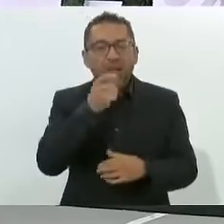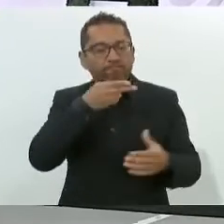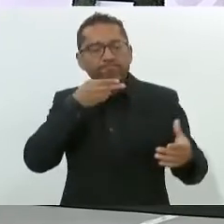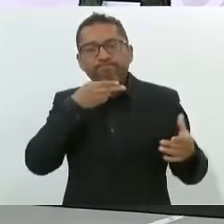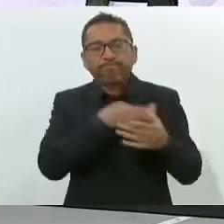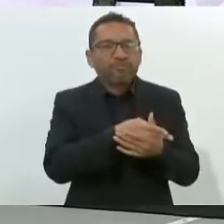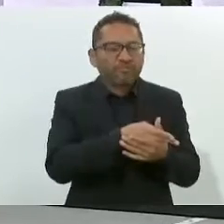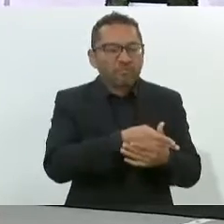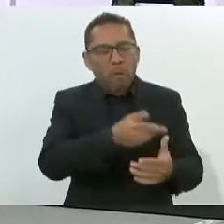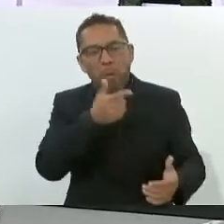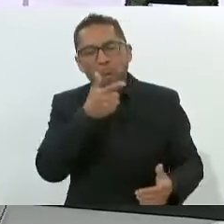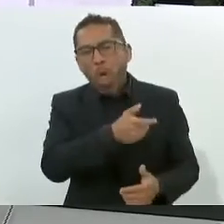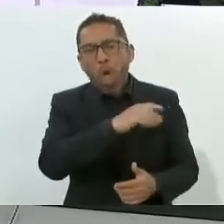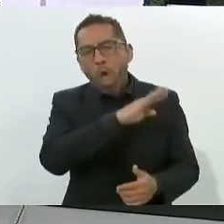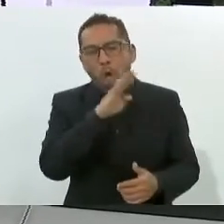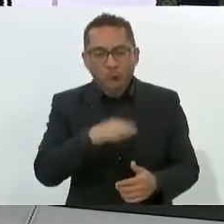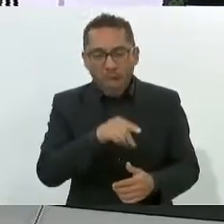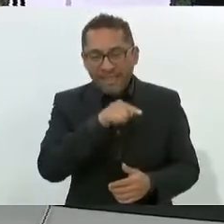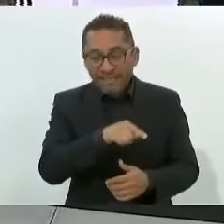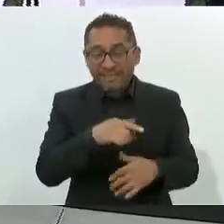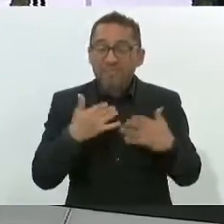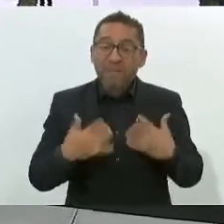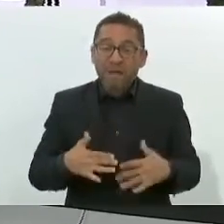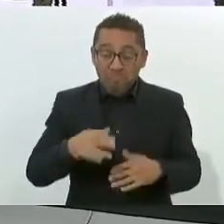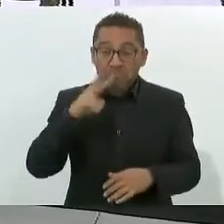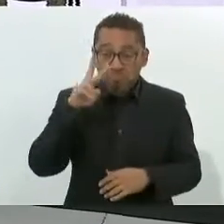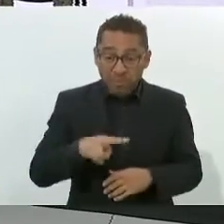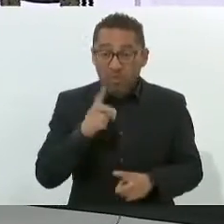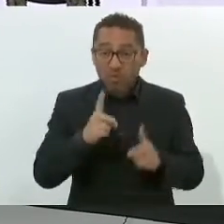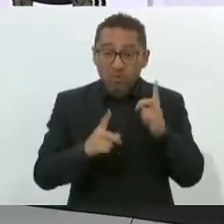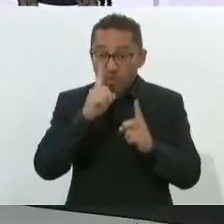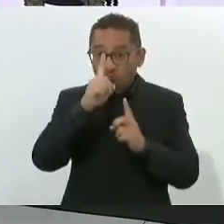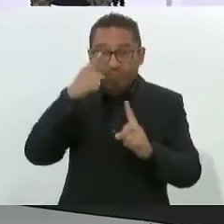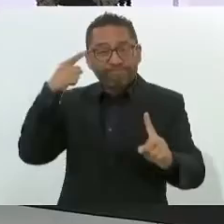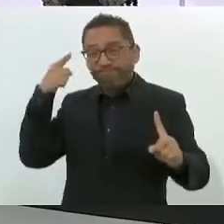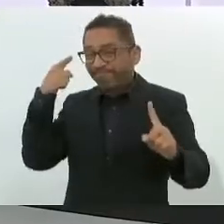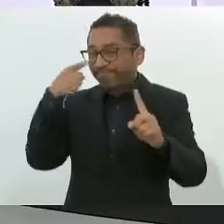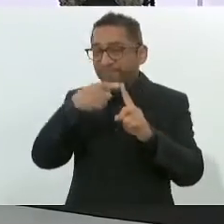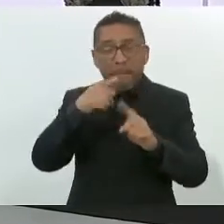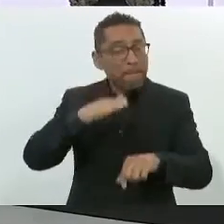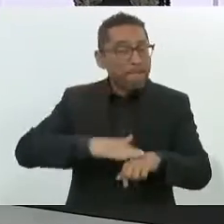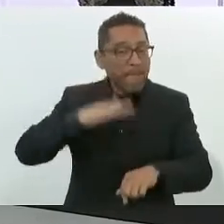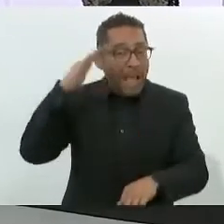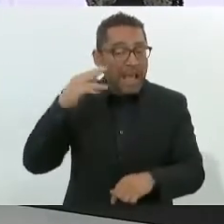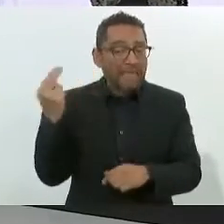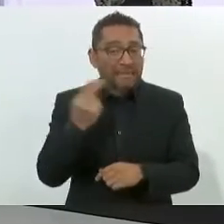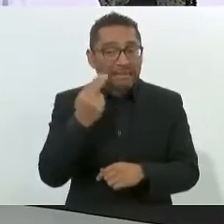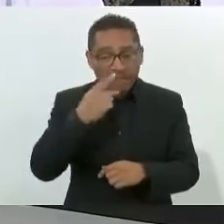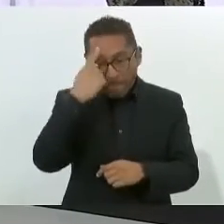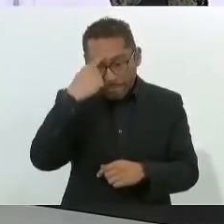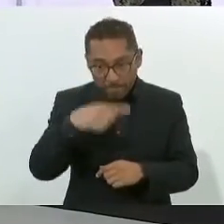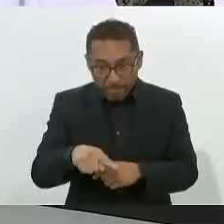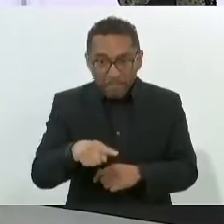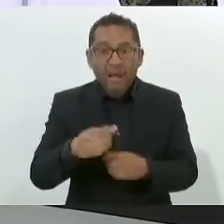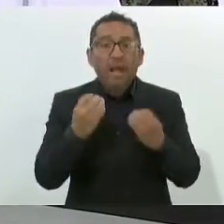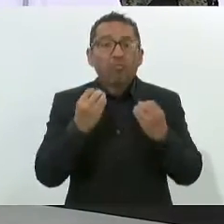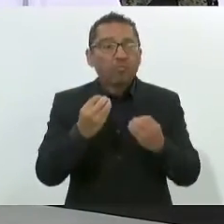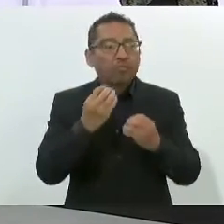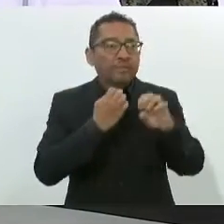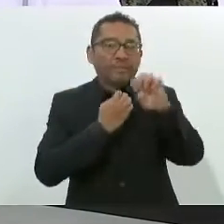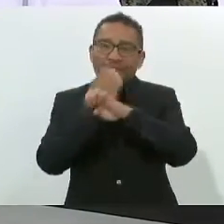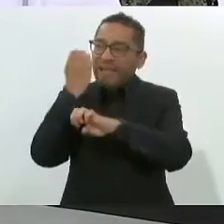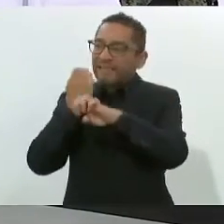sin duda uno de los retos mayores para Michoacán y para muchas entidades de la República.